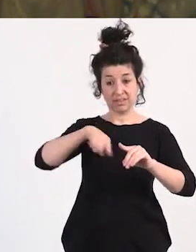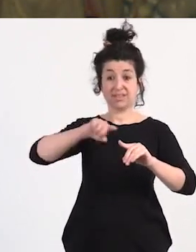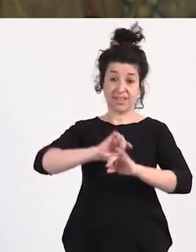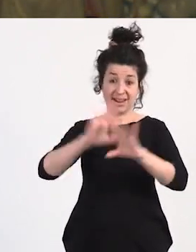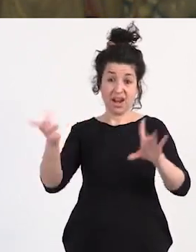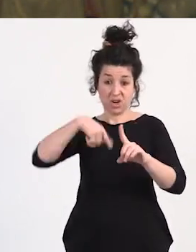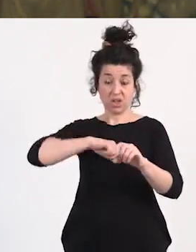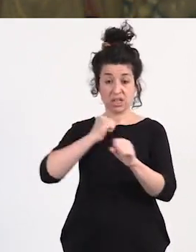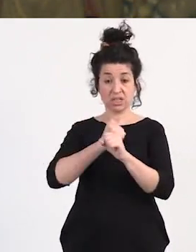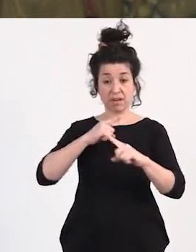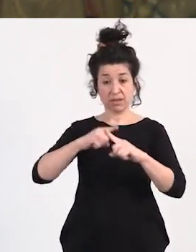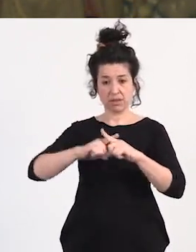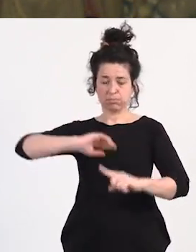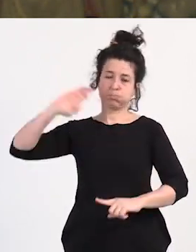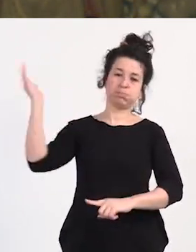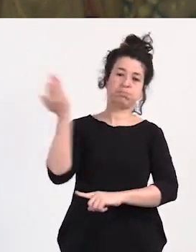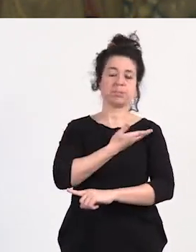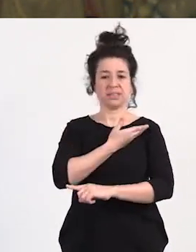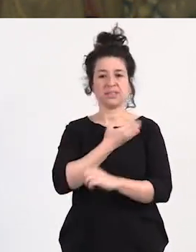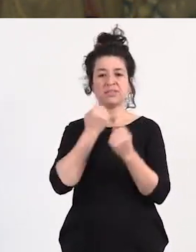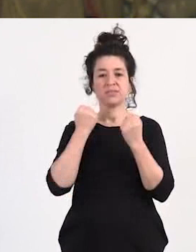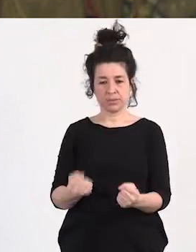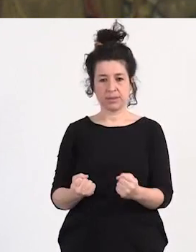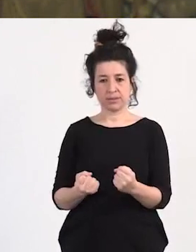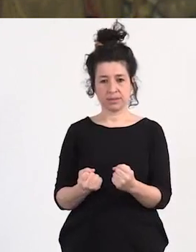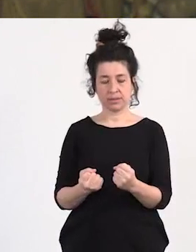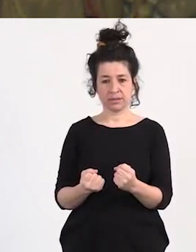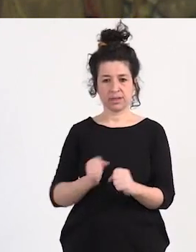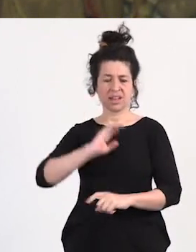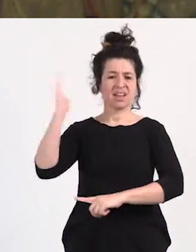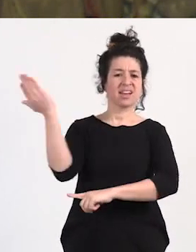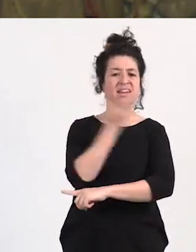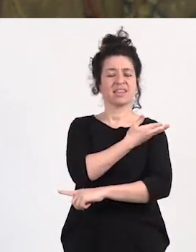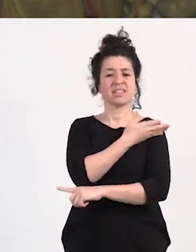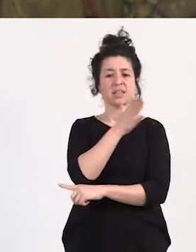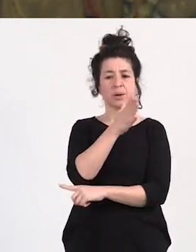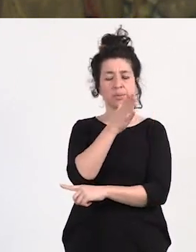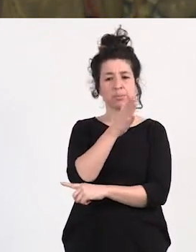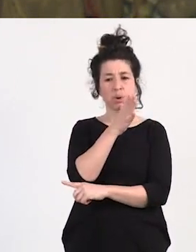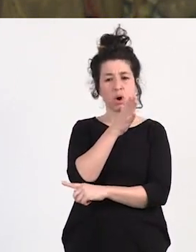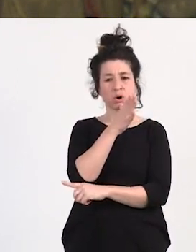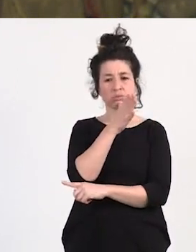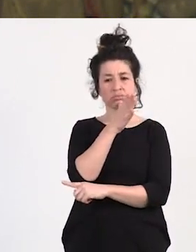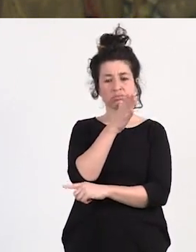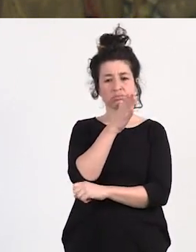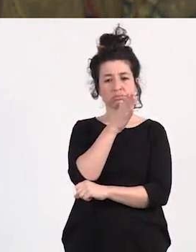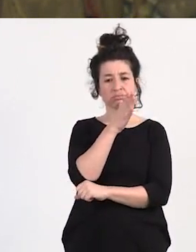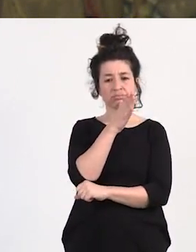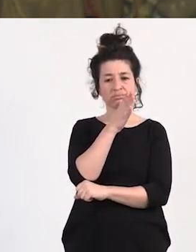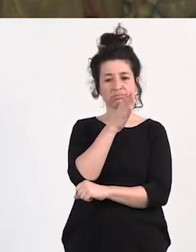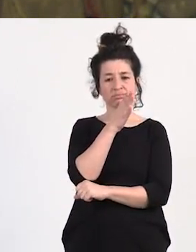trabajadoras sexuales nos castiga nos castiga porque utilizamos de una forma